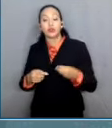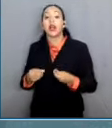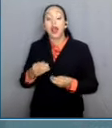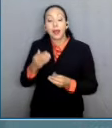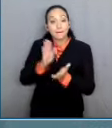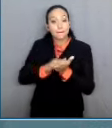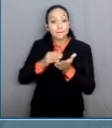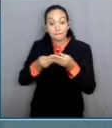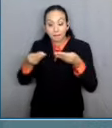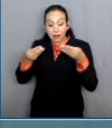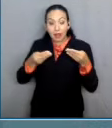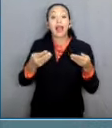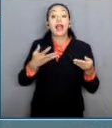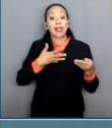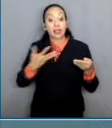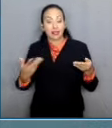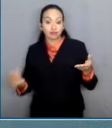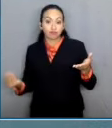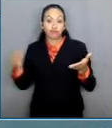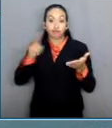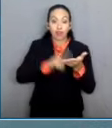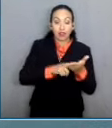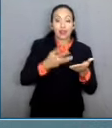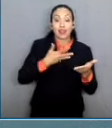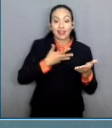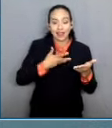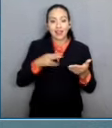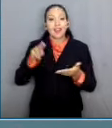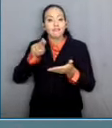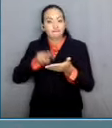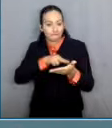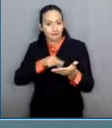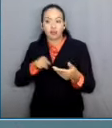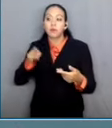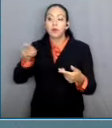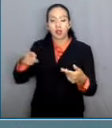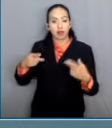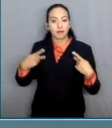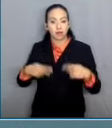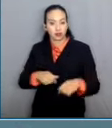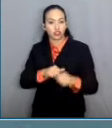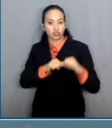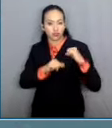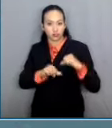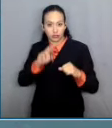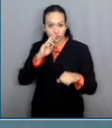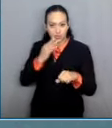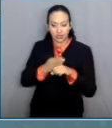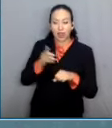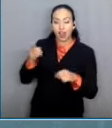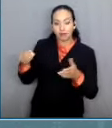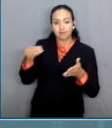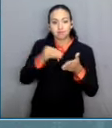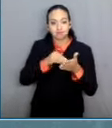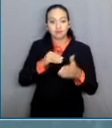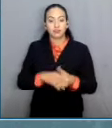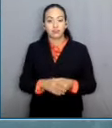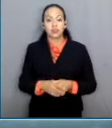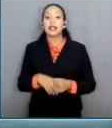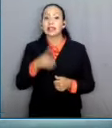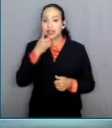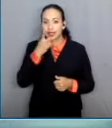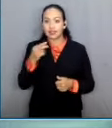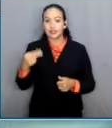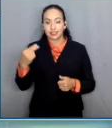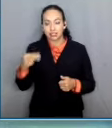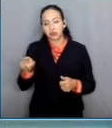acuerdo firmado de manera electrónica por el titular de la Unidad General de Investigación de Responsabilidades Administrativas del Consejo